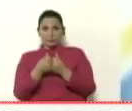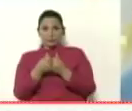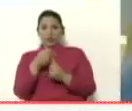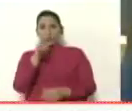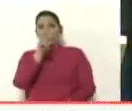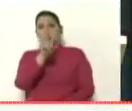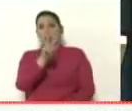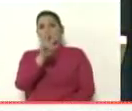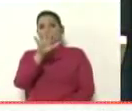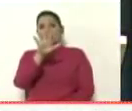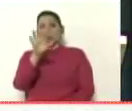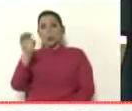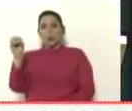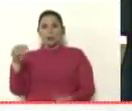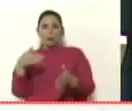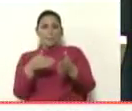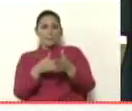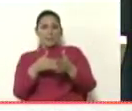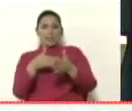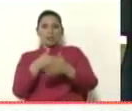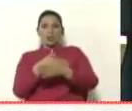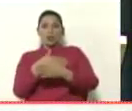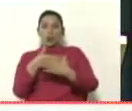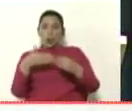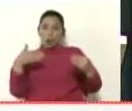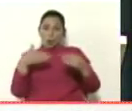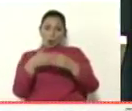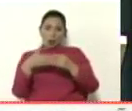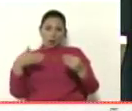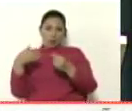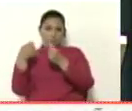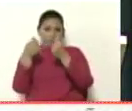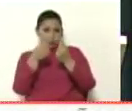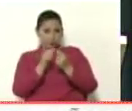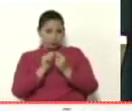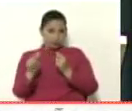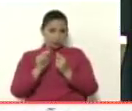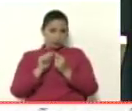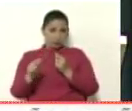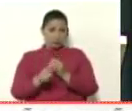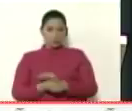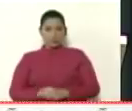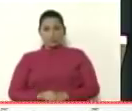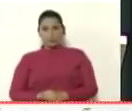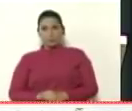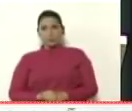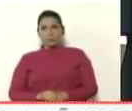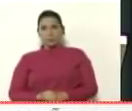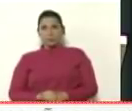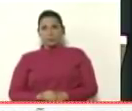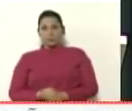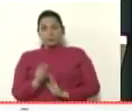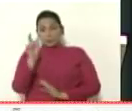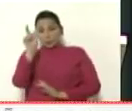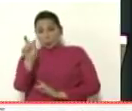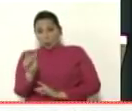250 mil dólares en efectivo el señor